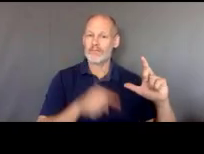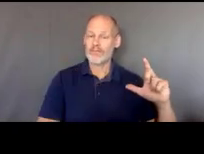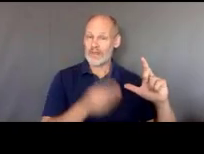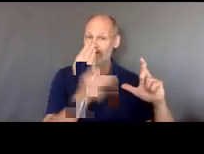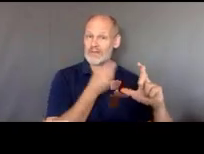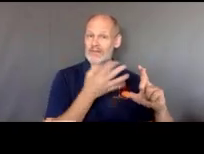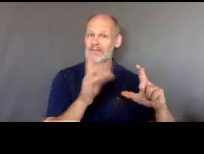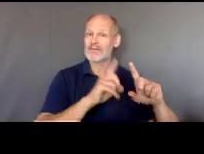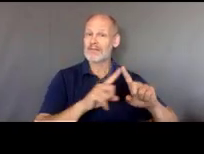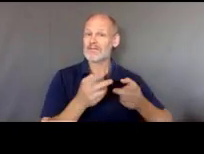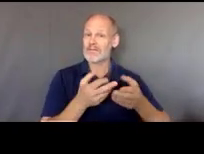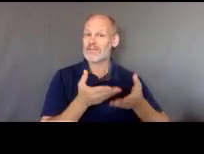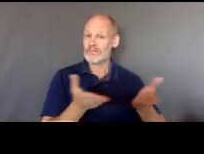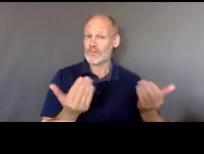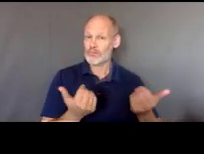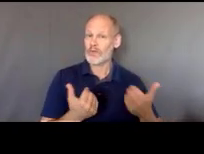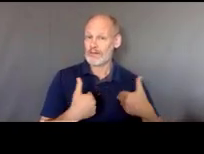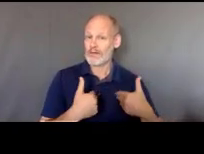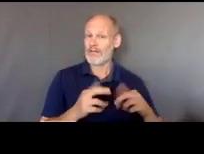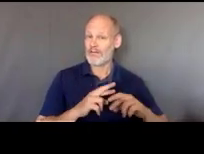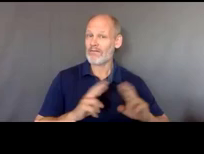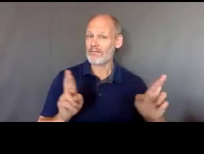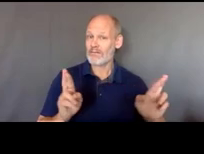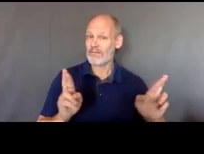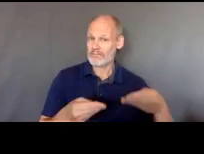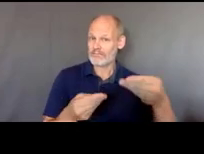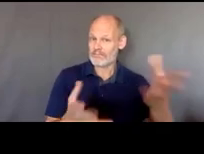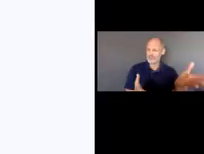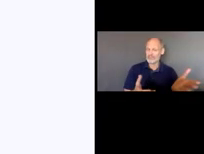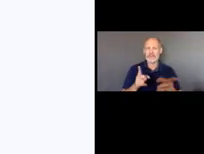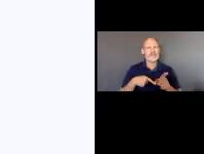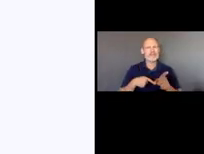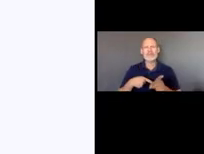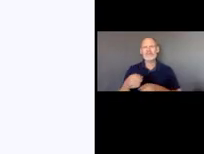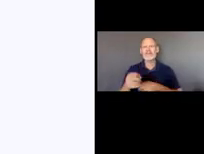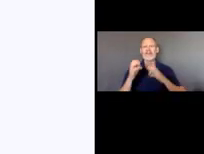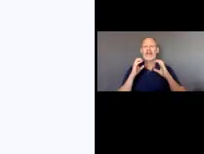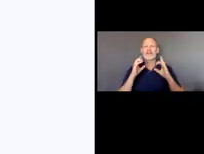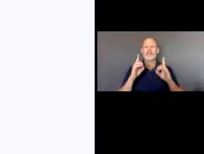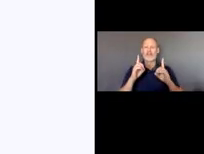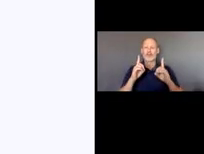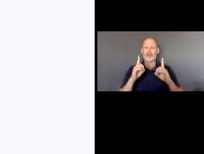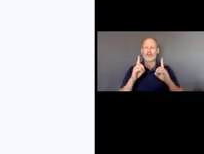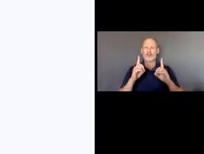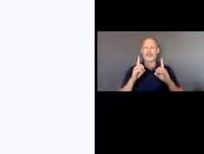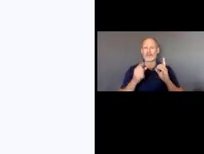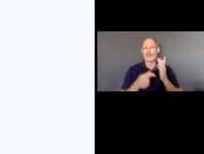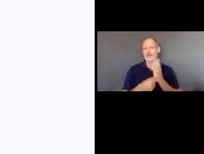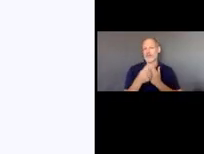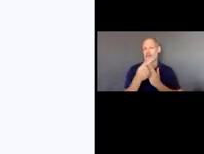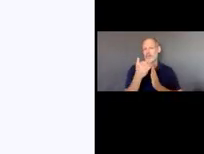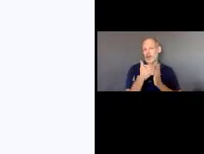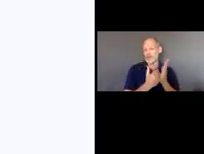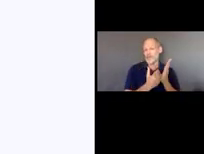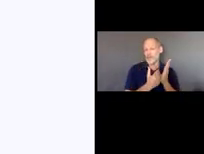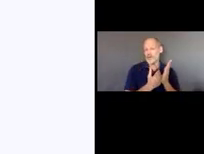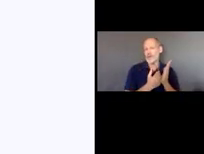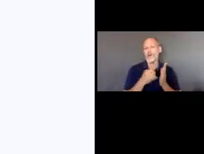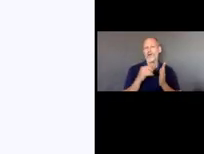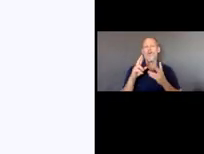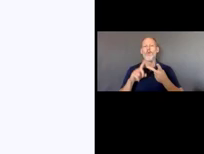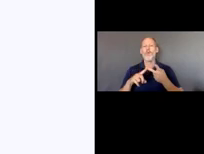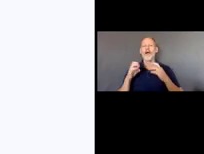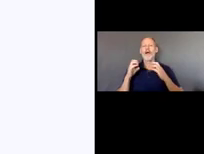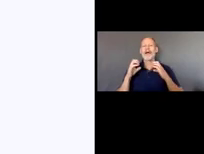web específicamente tenemos un manual de educación y educación en la época